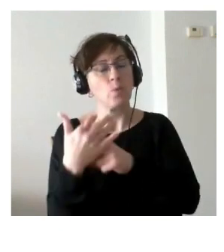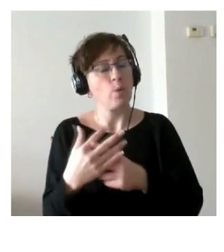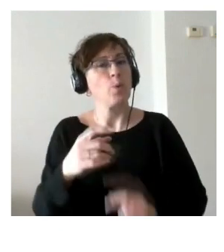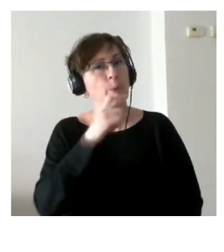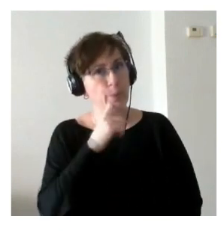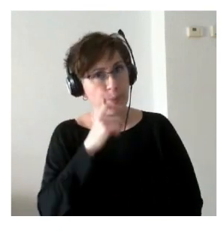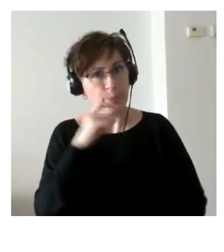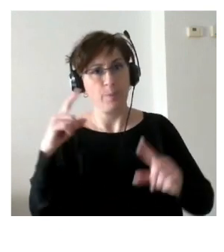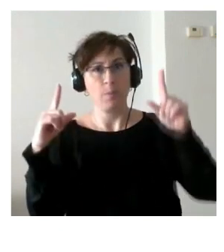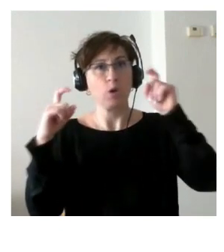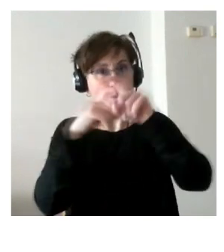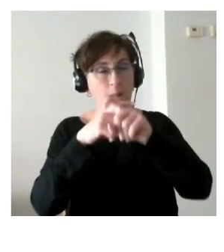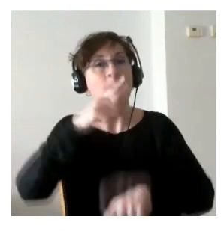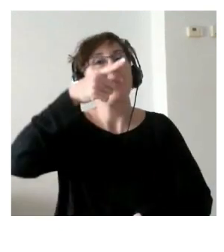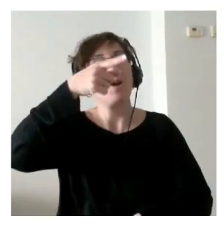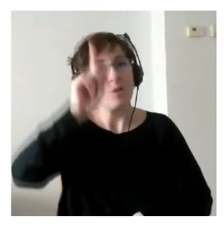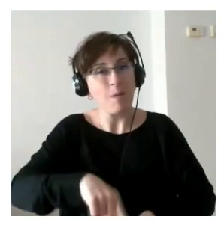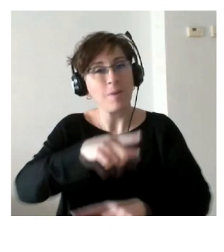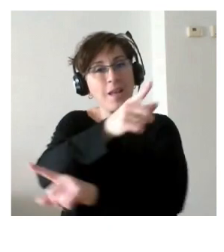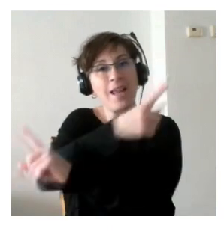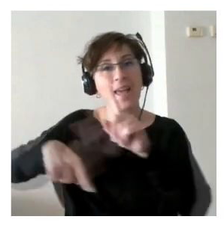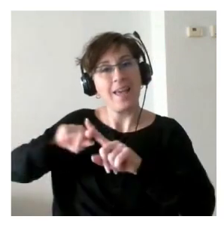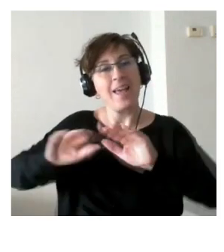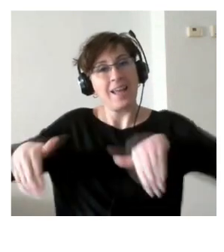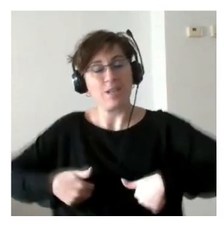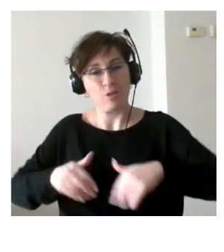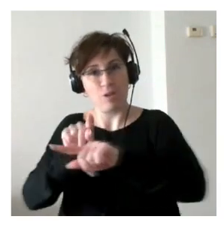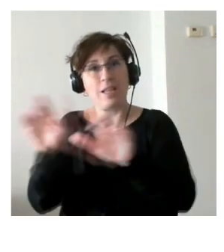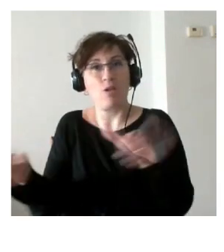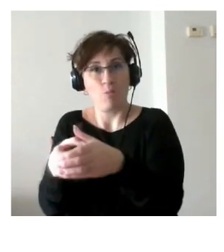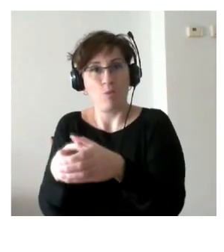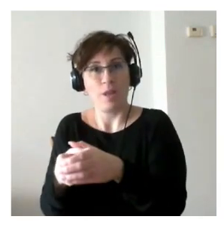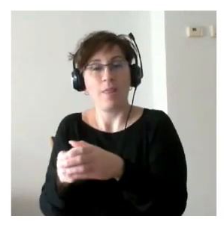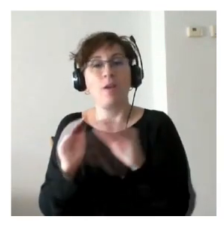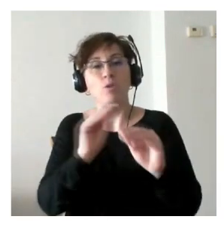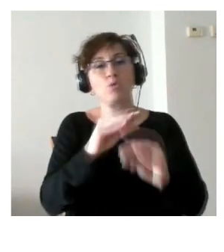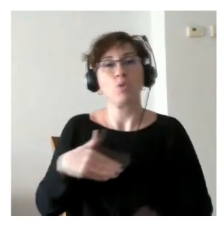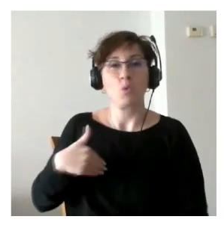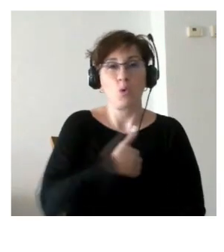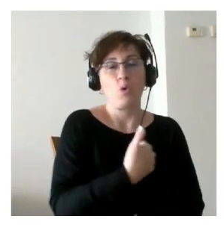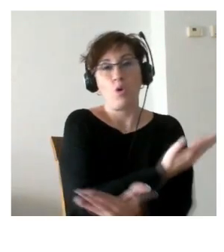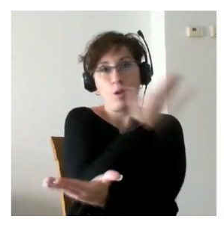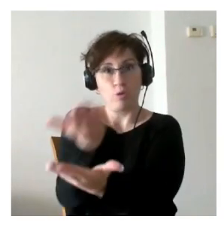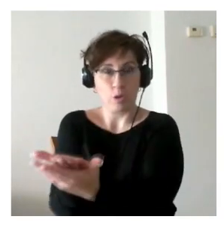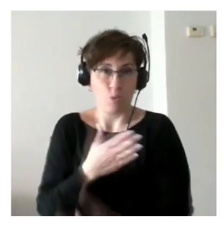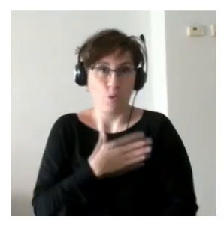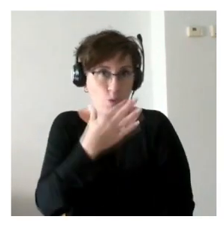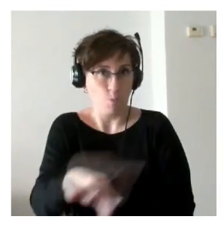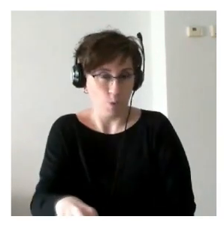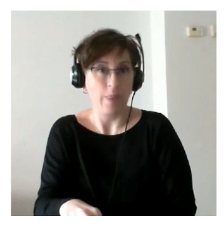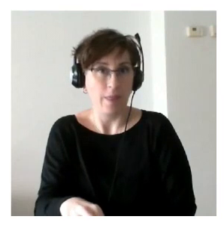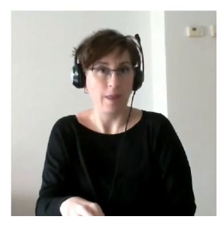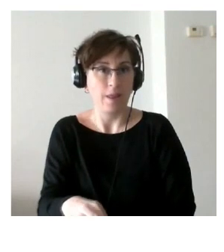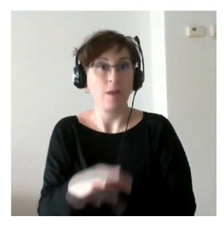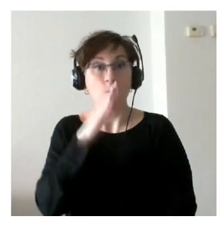también en ese retorno a la comunidad y en volver a ese rol de contribución a la comunidad porque porque si